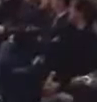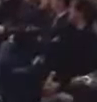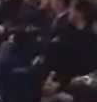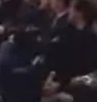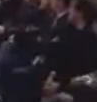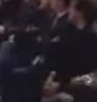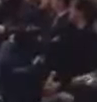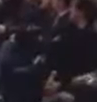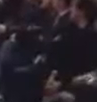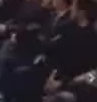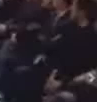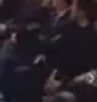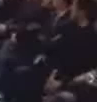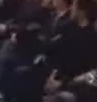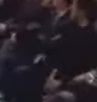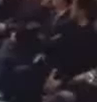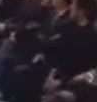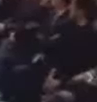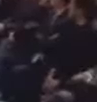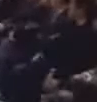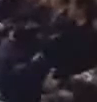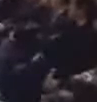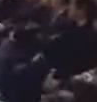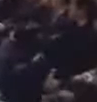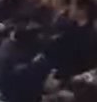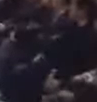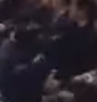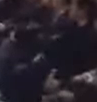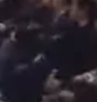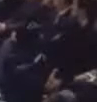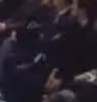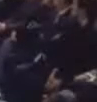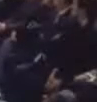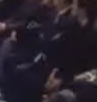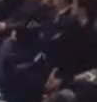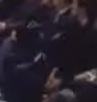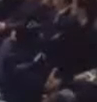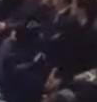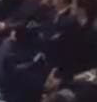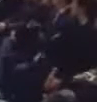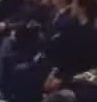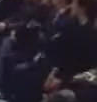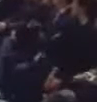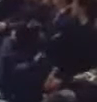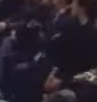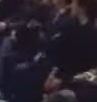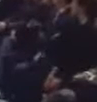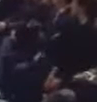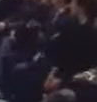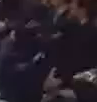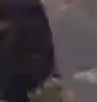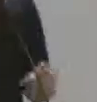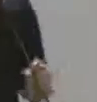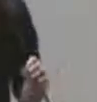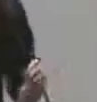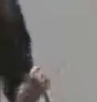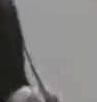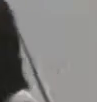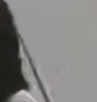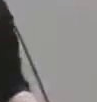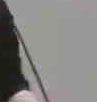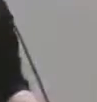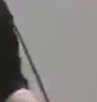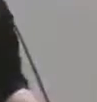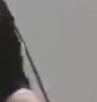se convierten en cosas que se pueden tocar, disfrutar y que llegan plenamente a todos los ciudadanos, pocas